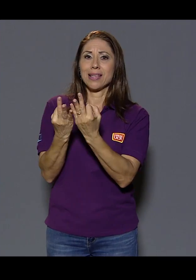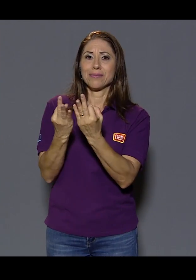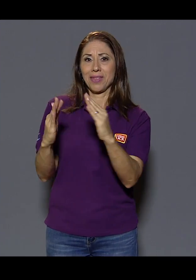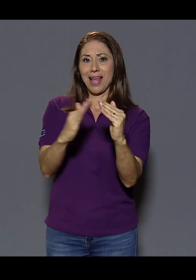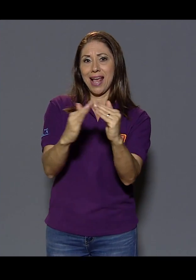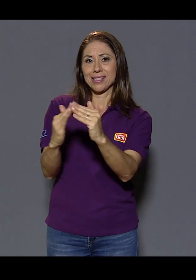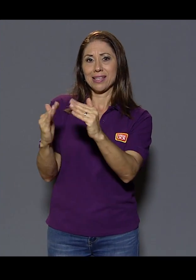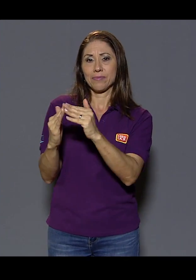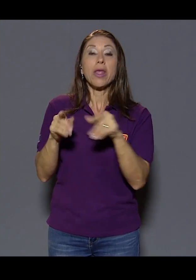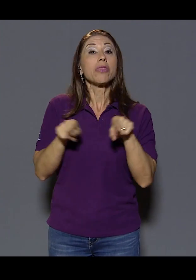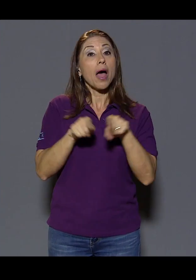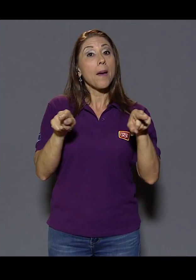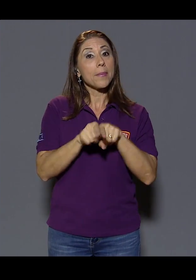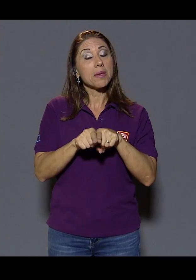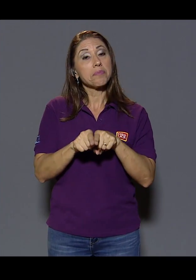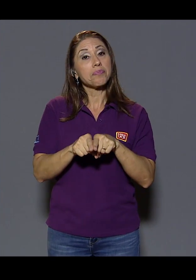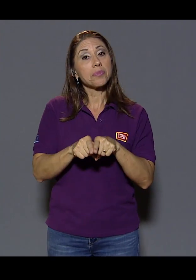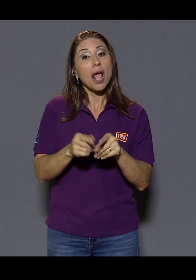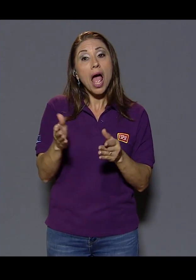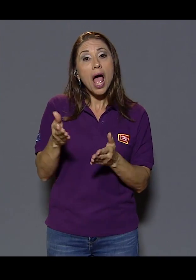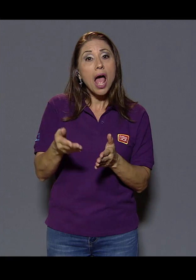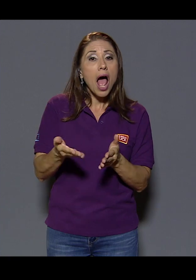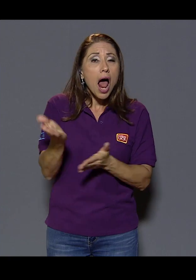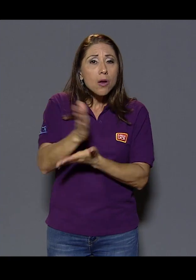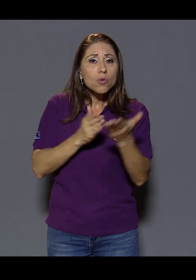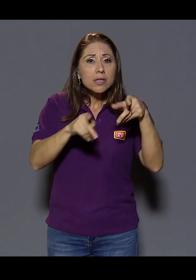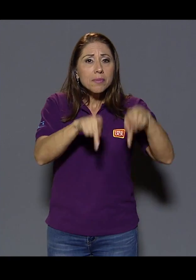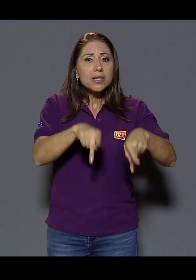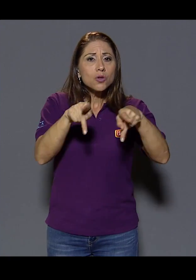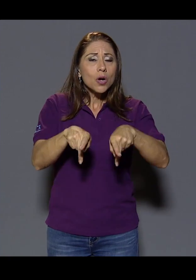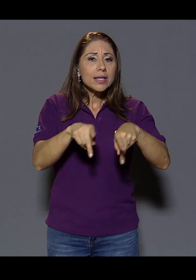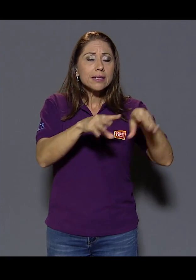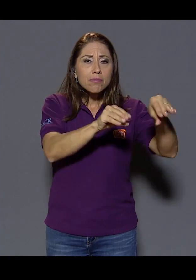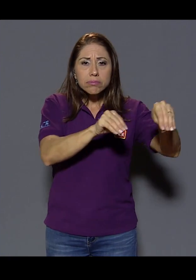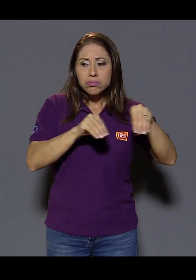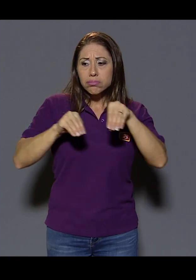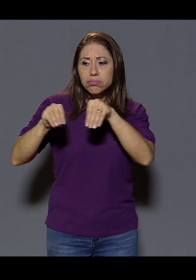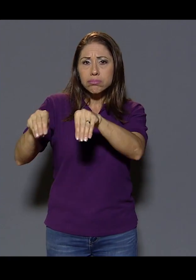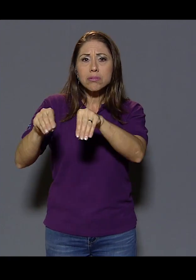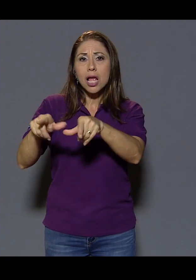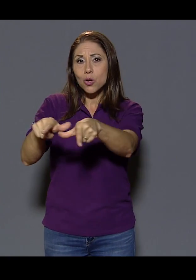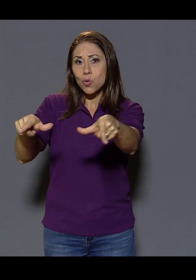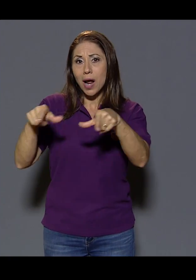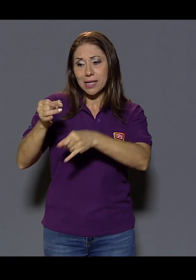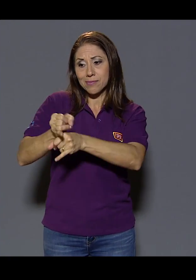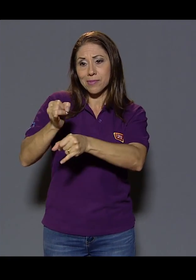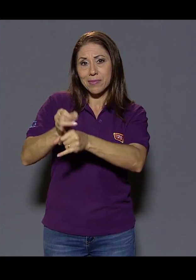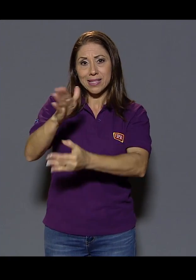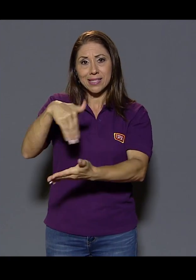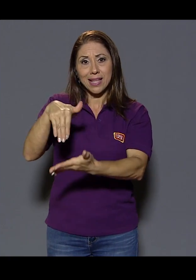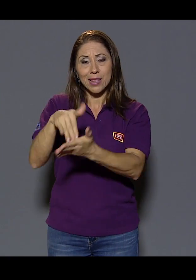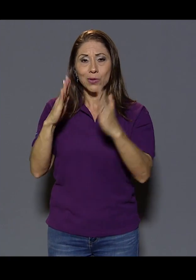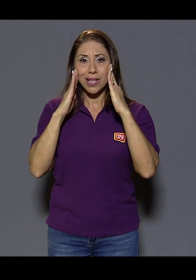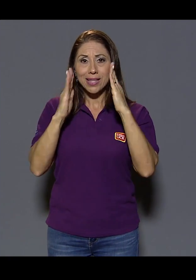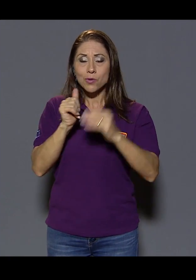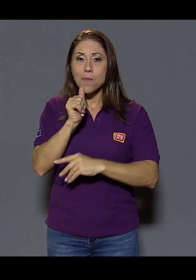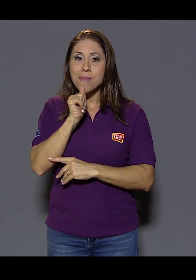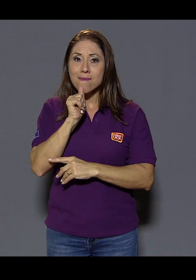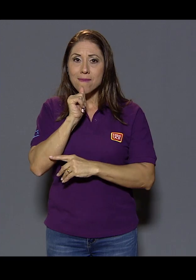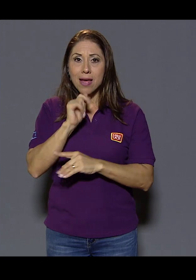algunos casos en los que las personas fueron ubicadas en centros de atención privada,